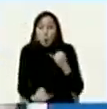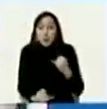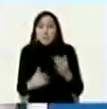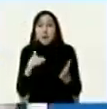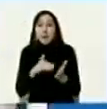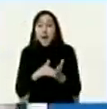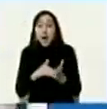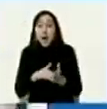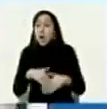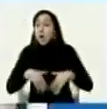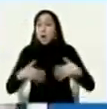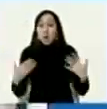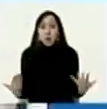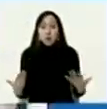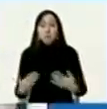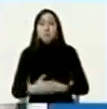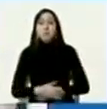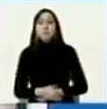fue